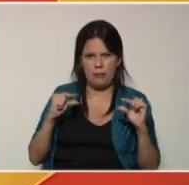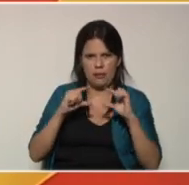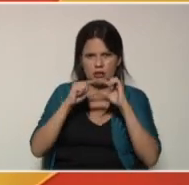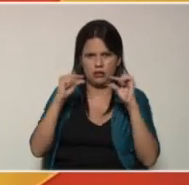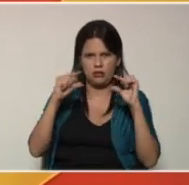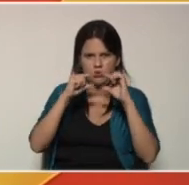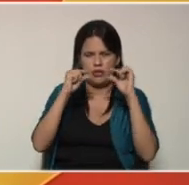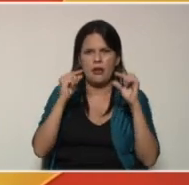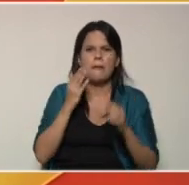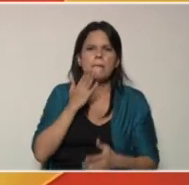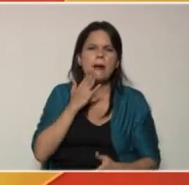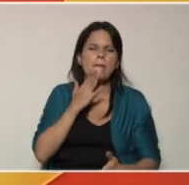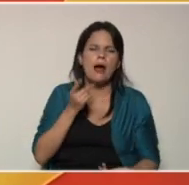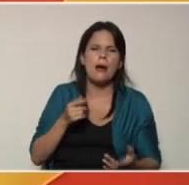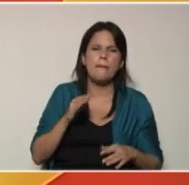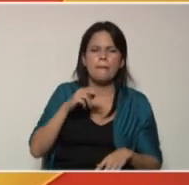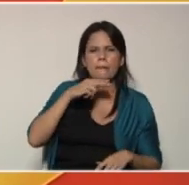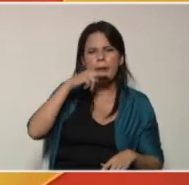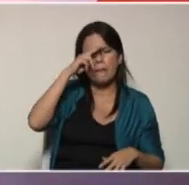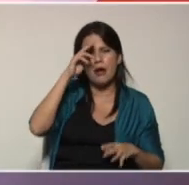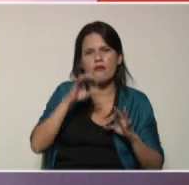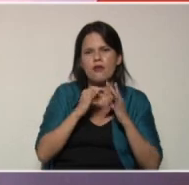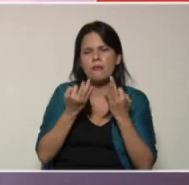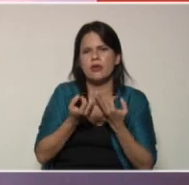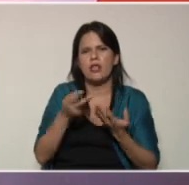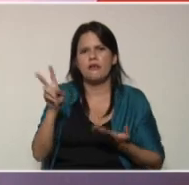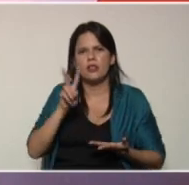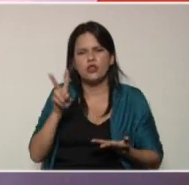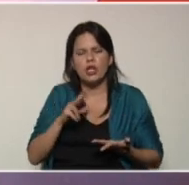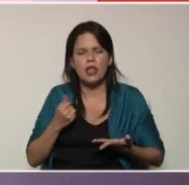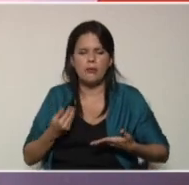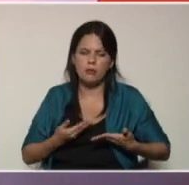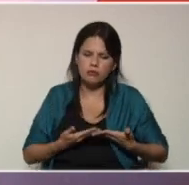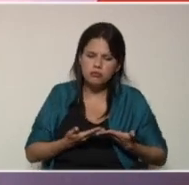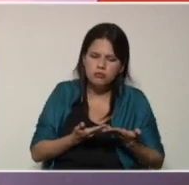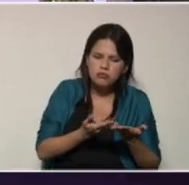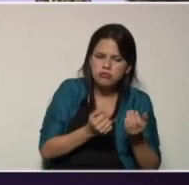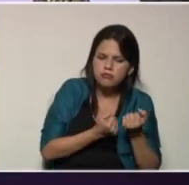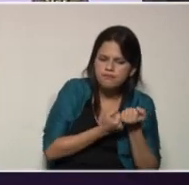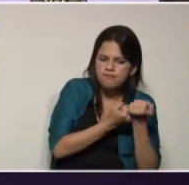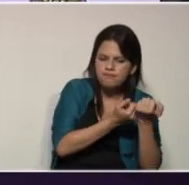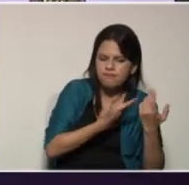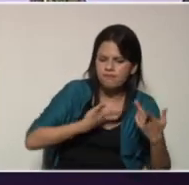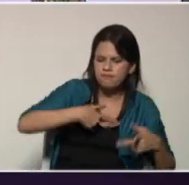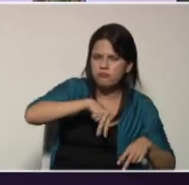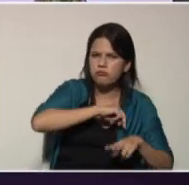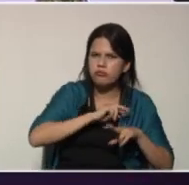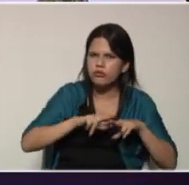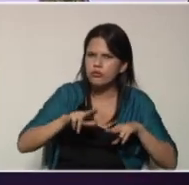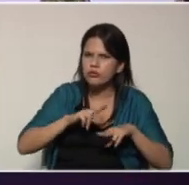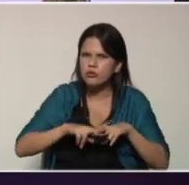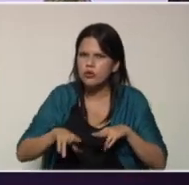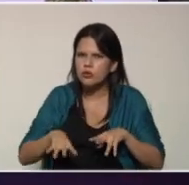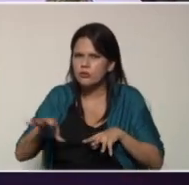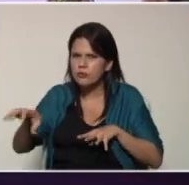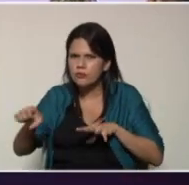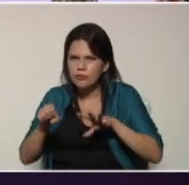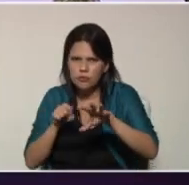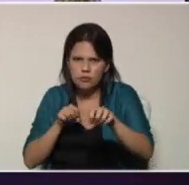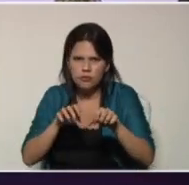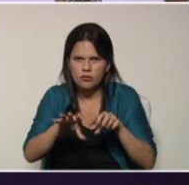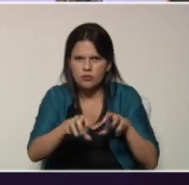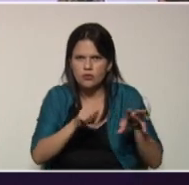mamá papá familias venezolanas vamos a motivar a nuestras niñas y a nuestros niños a recolectar esas